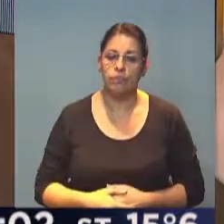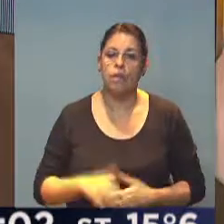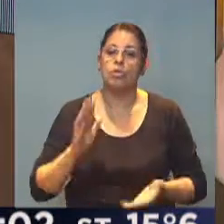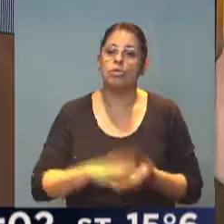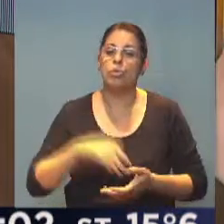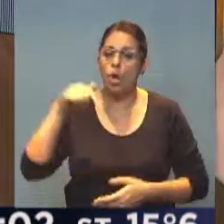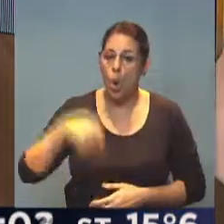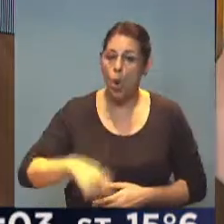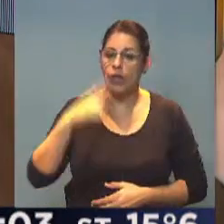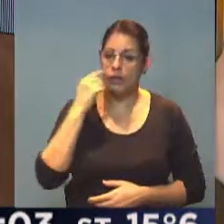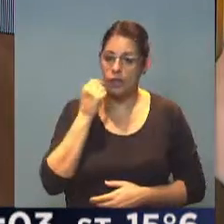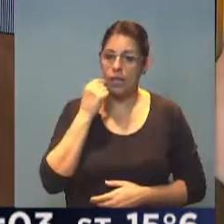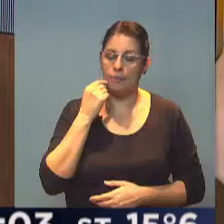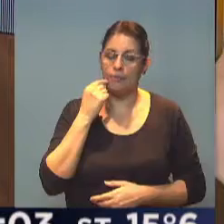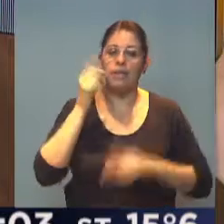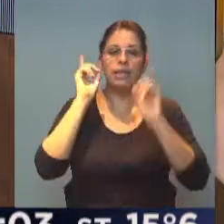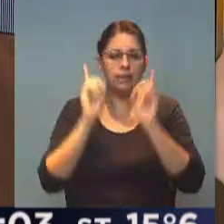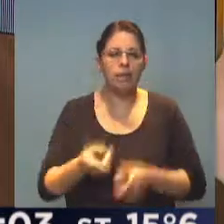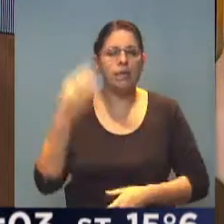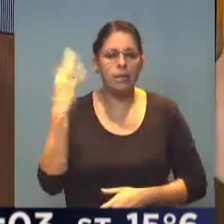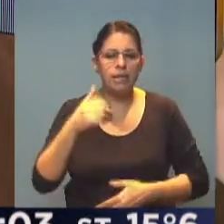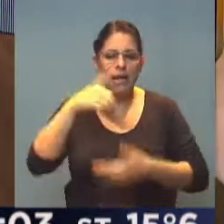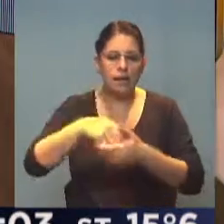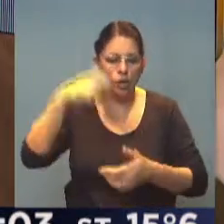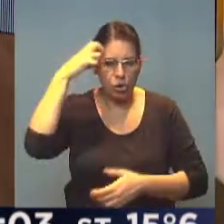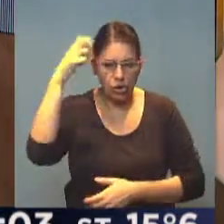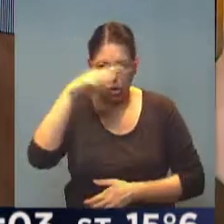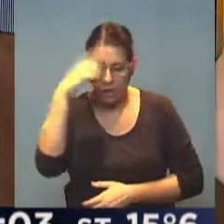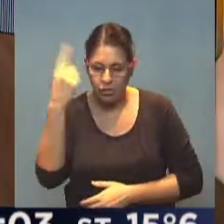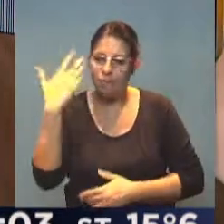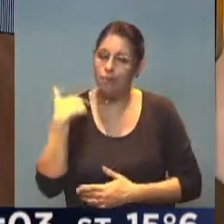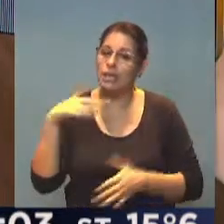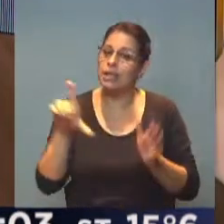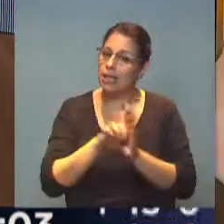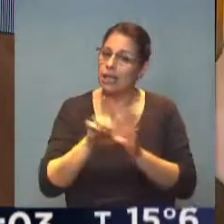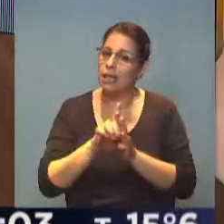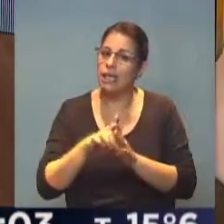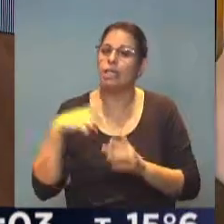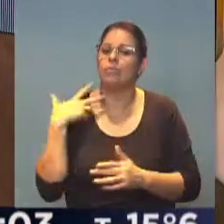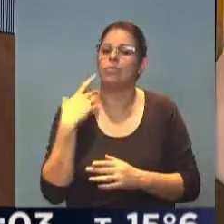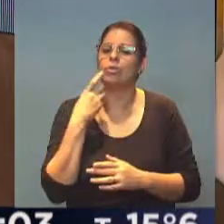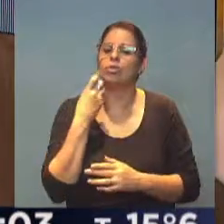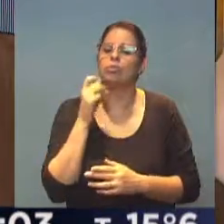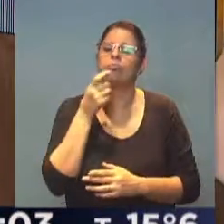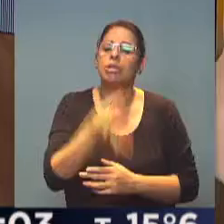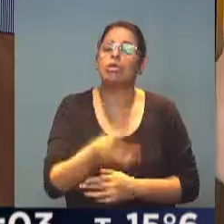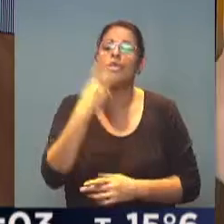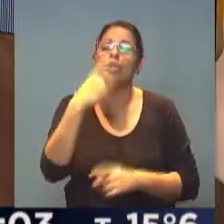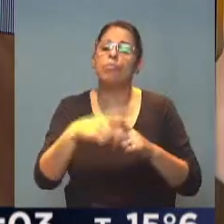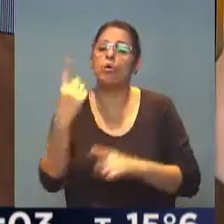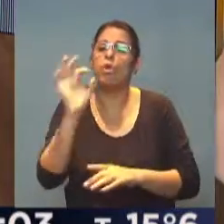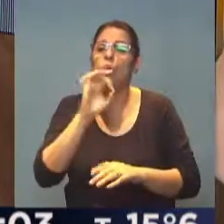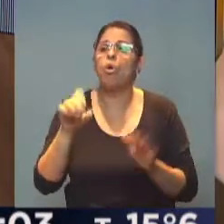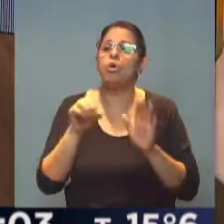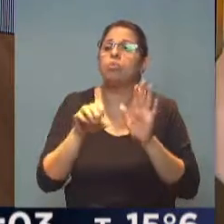jornada, también especial en el Congreso de la Nación, porque puede convertirse en ley este rechazo al 2x1, ¿verdad? O el bloqueo al mismo. Fernando, ¿cómo estás?